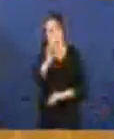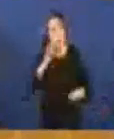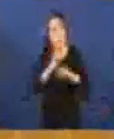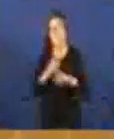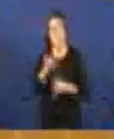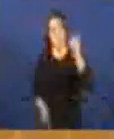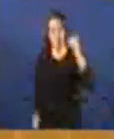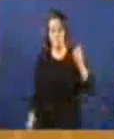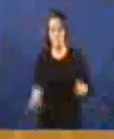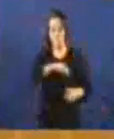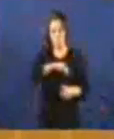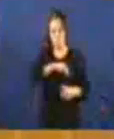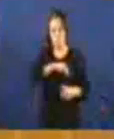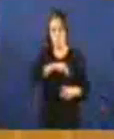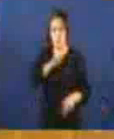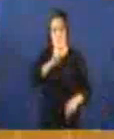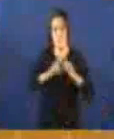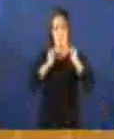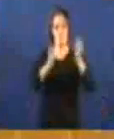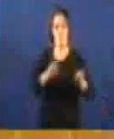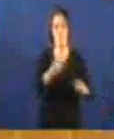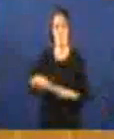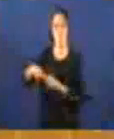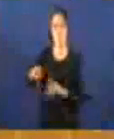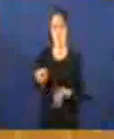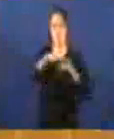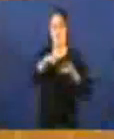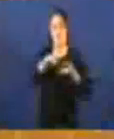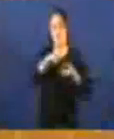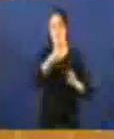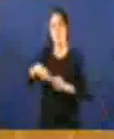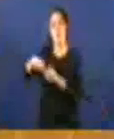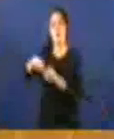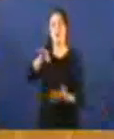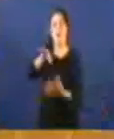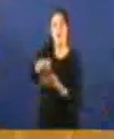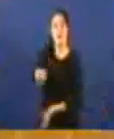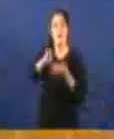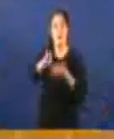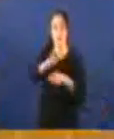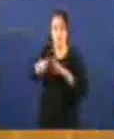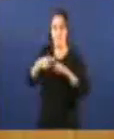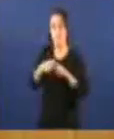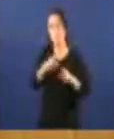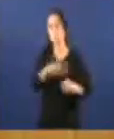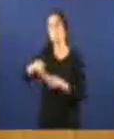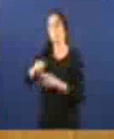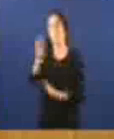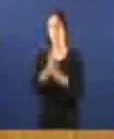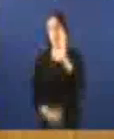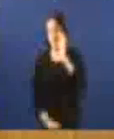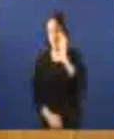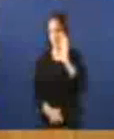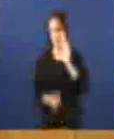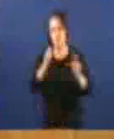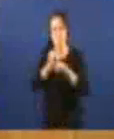da denominación de política fiscal, política facendística e política orzamentária a